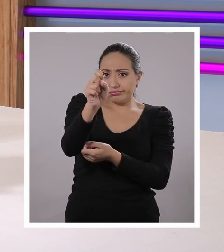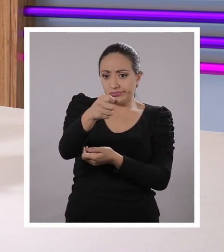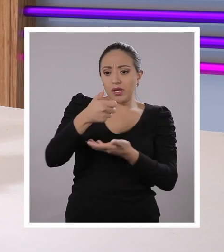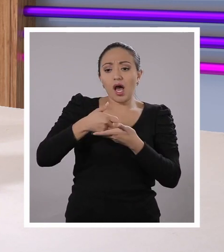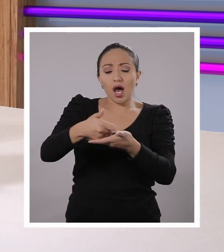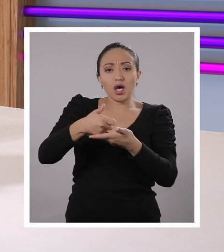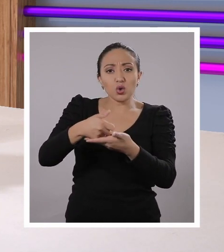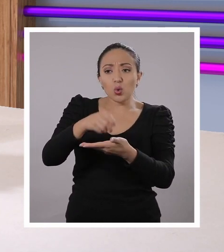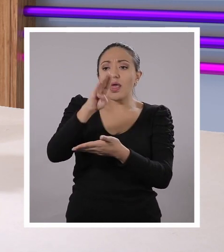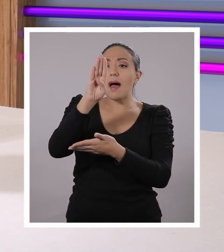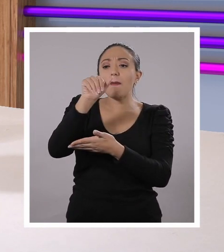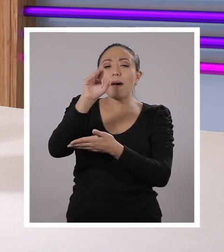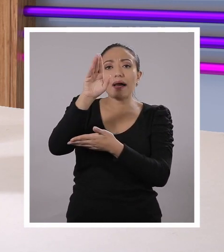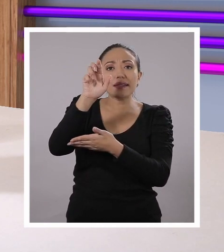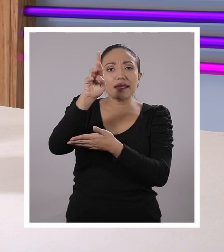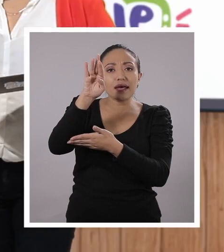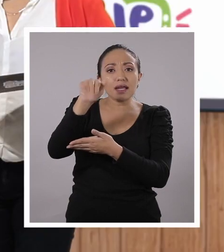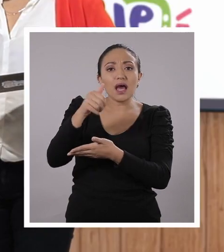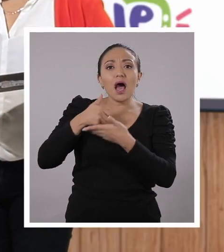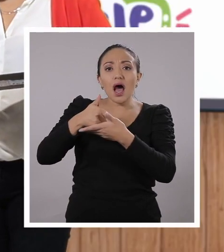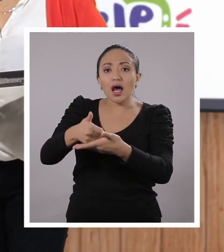Algunas bacterias ayudan a...